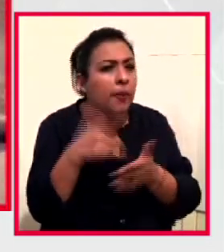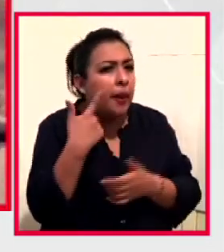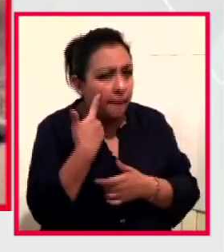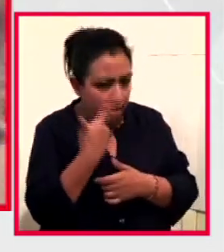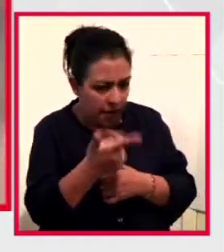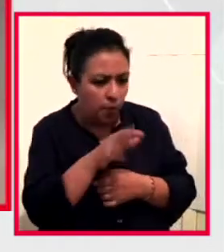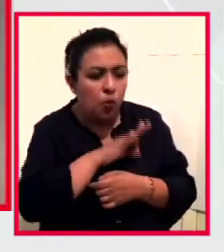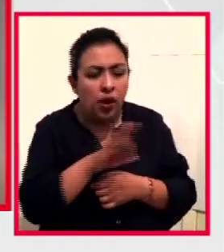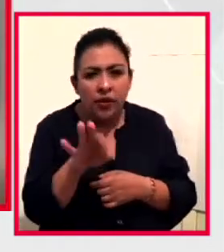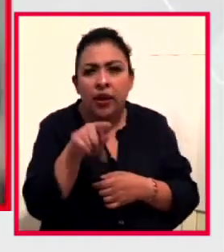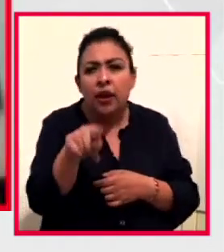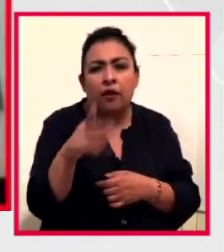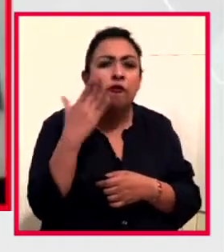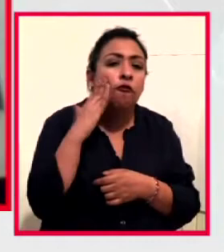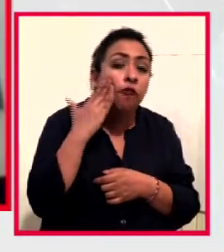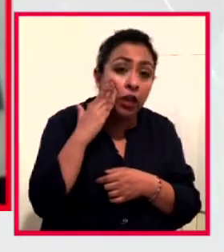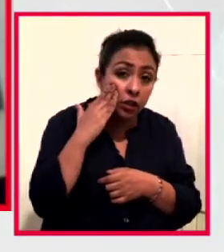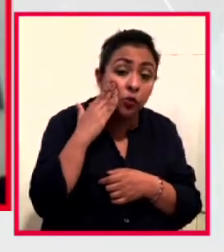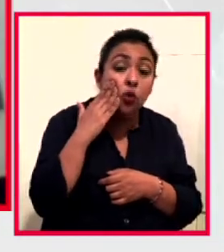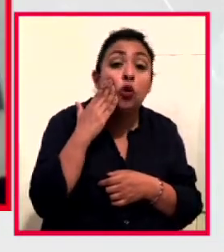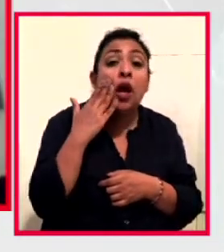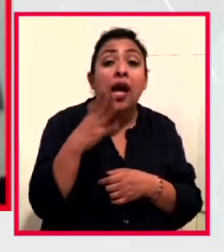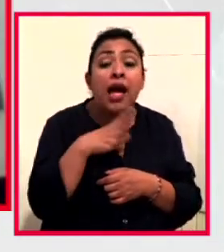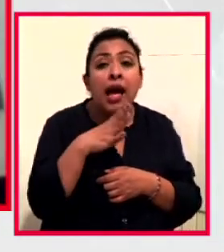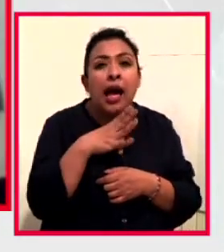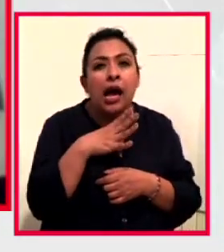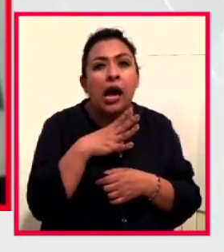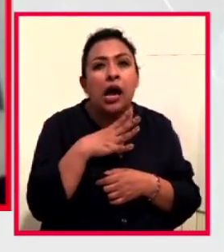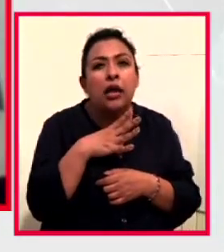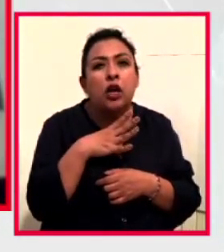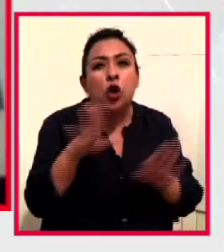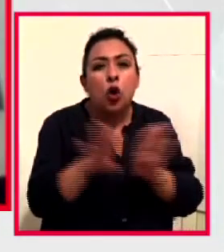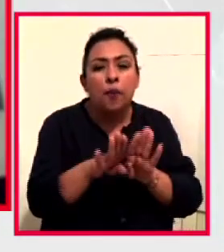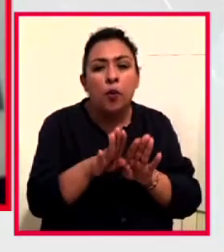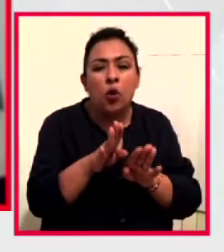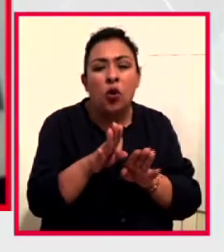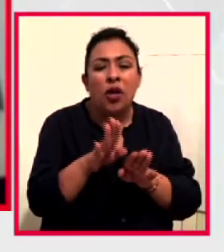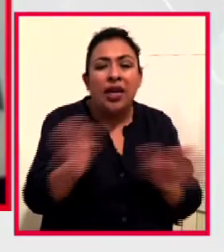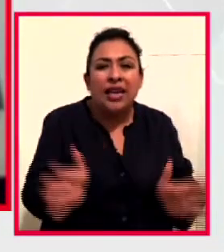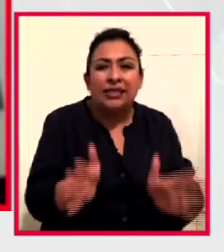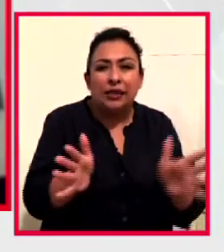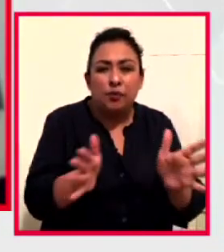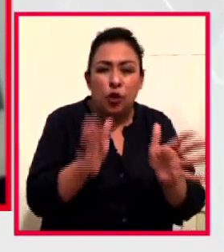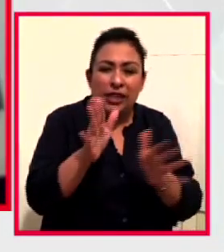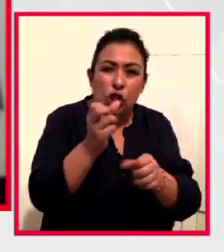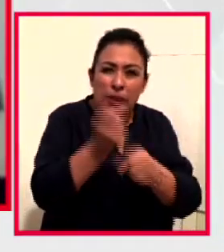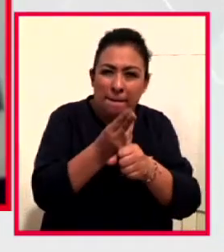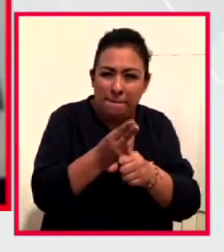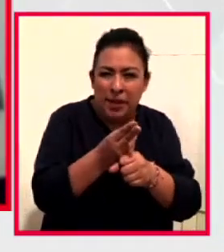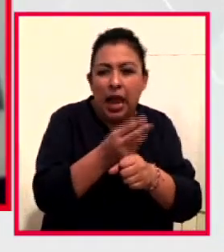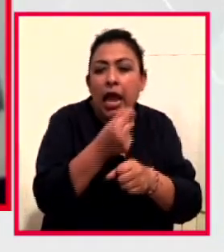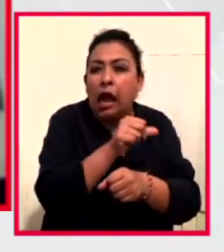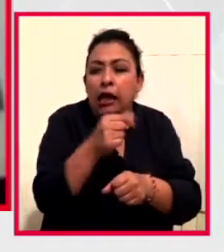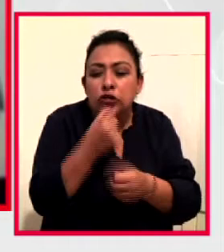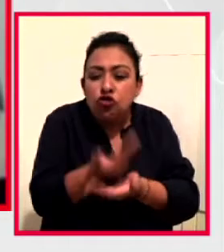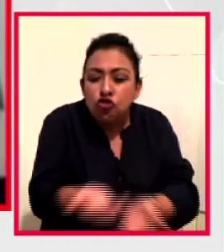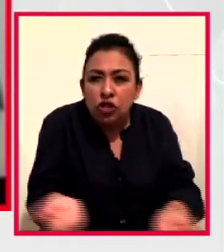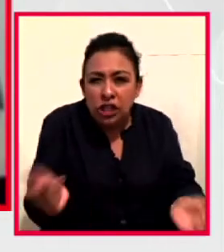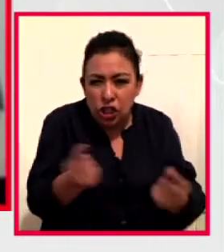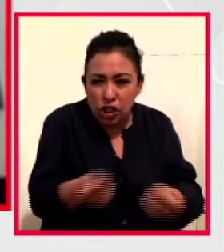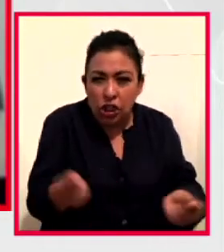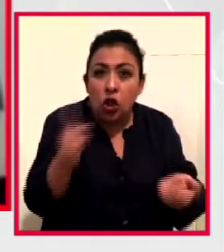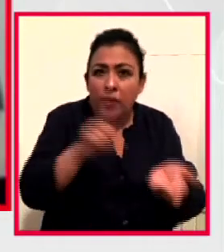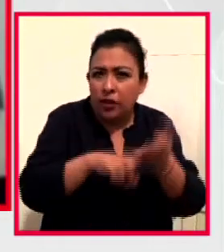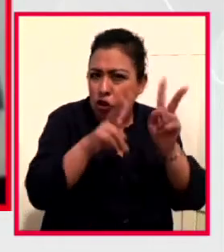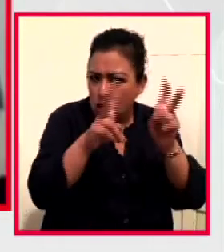nuestro Facebook. Una sesión de estimulación temprana con especialistas. Todos los contenidos de Papalota